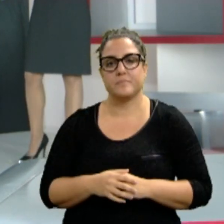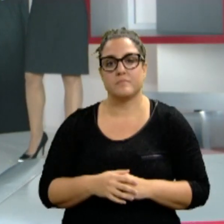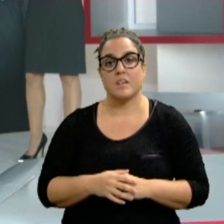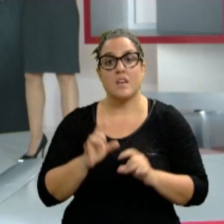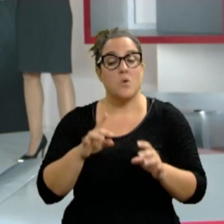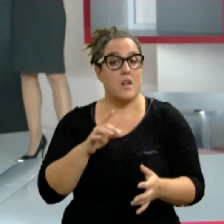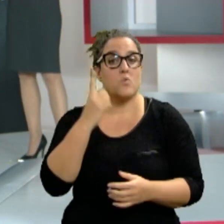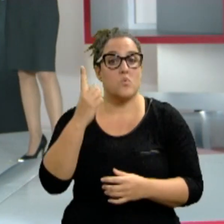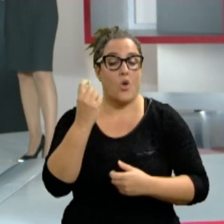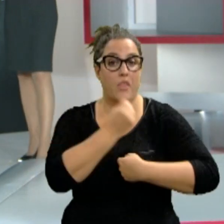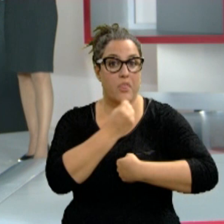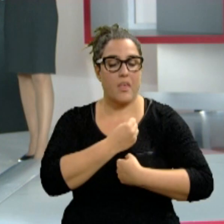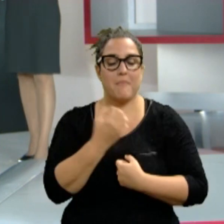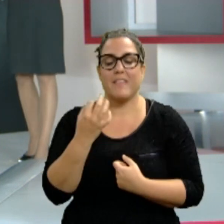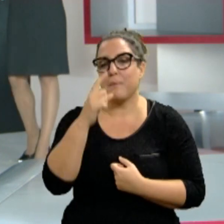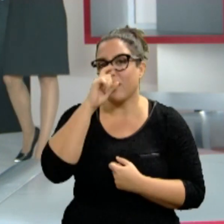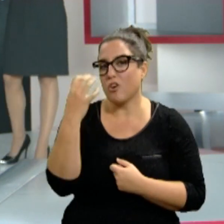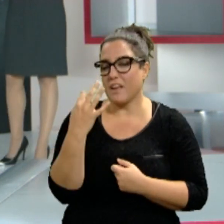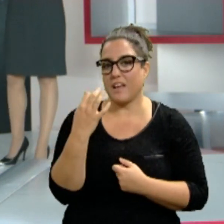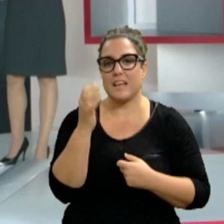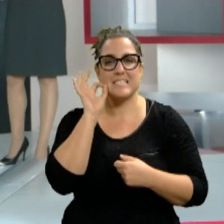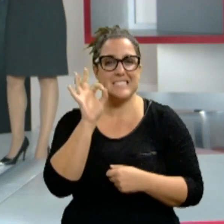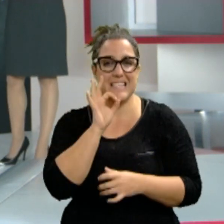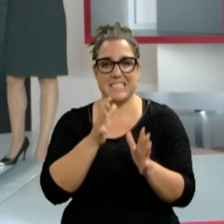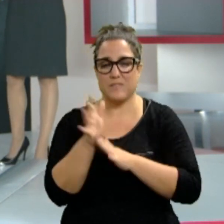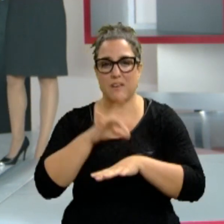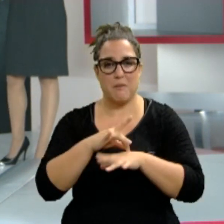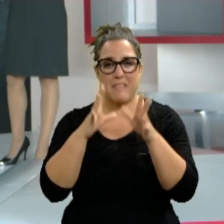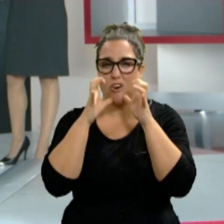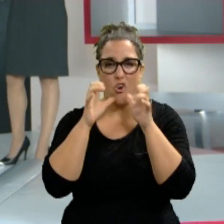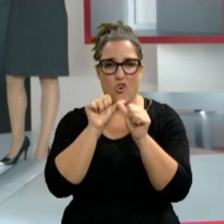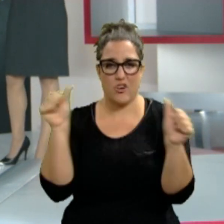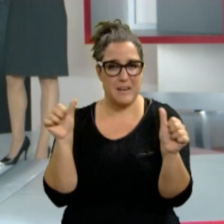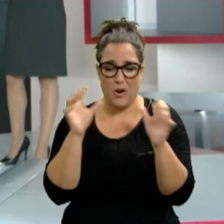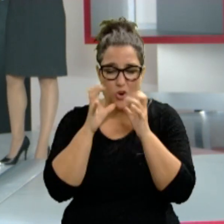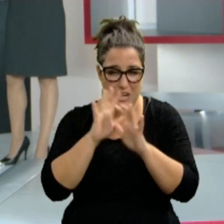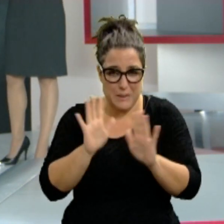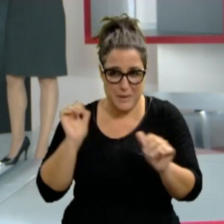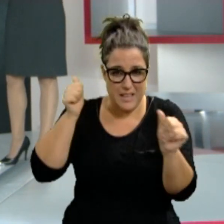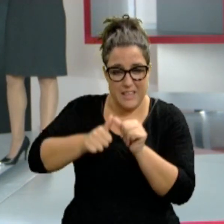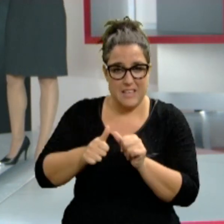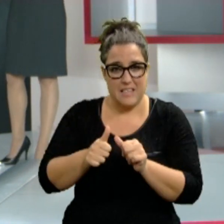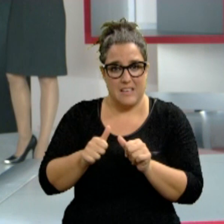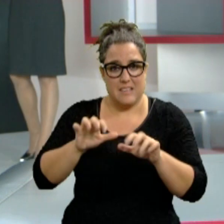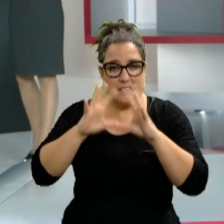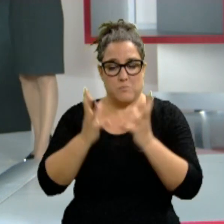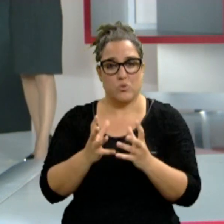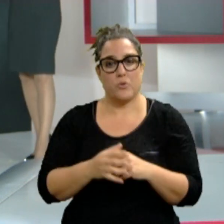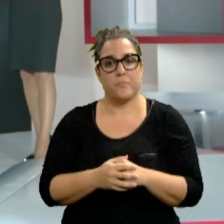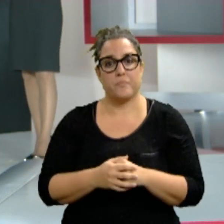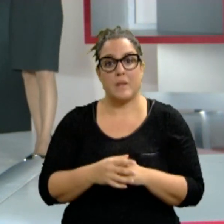recordar también que el SIDA es una de las enfermedades más terribles que ha sufrido la humanidad y que todavía ocasiona miles de víctimas. Vamos a verlo. Desde